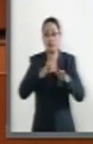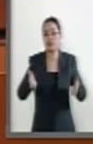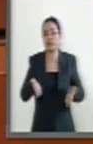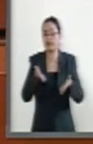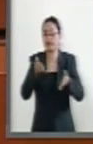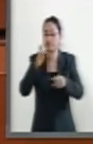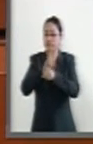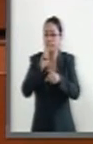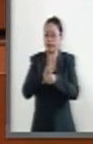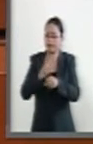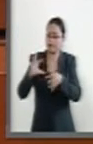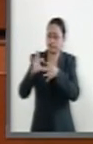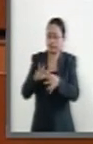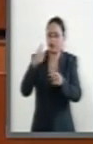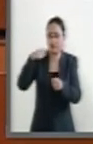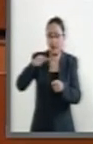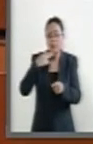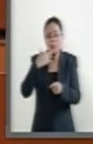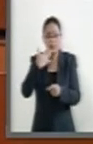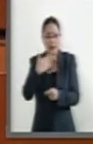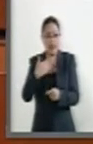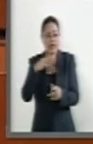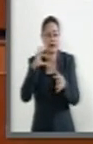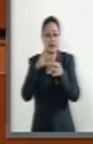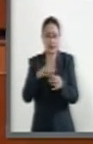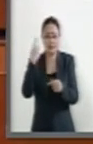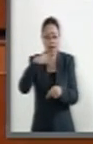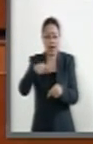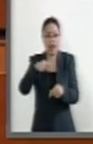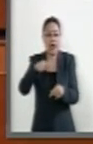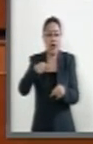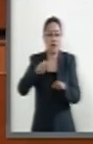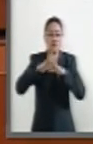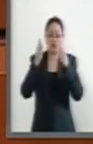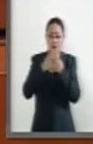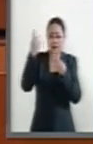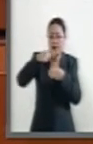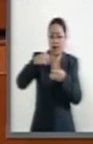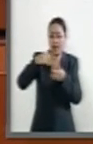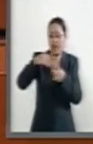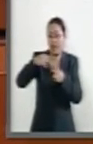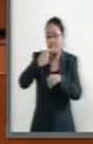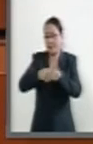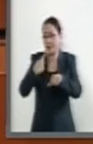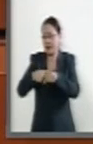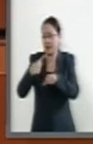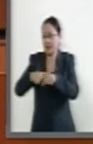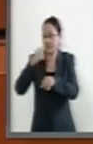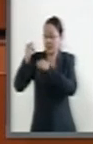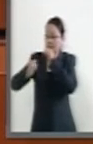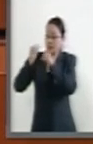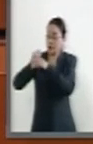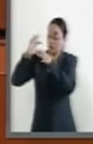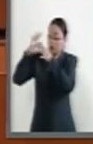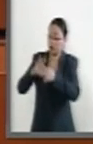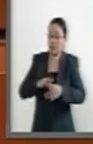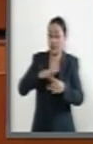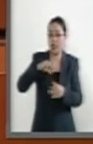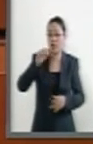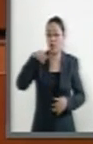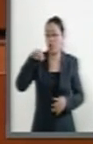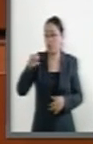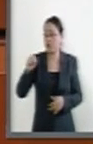monitorear y acompañar el uso correcto de la familia de clasificaciones internacionales de la Organización